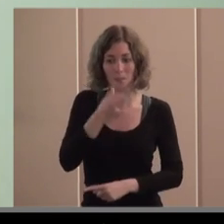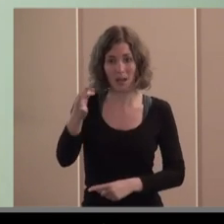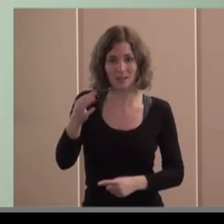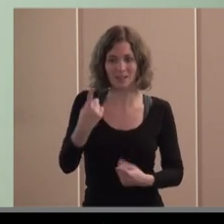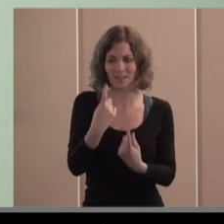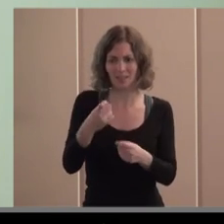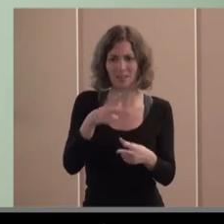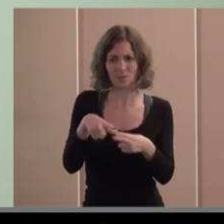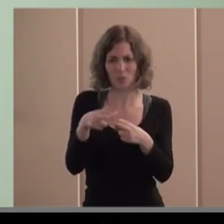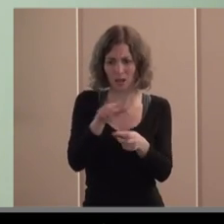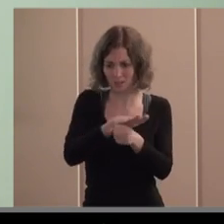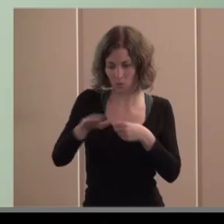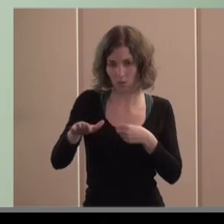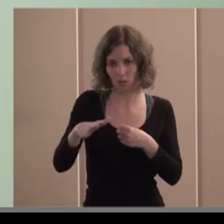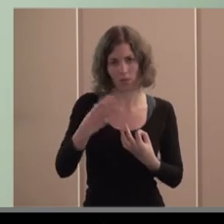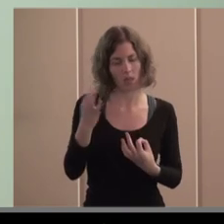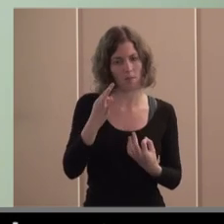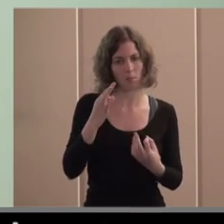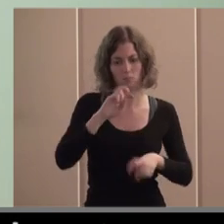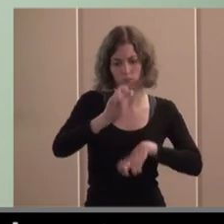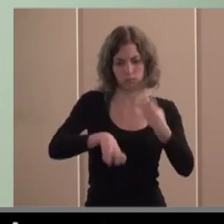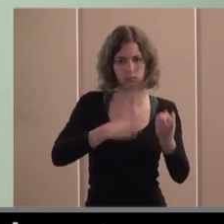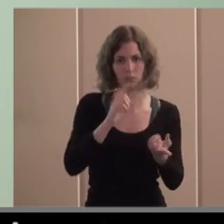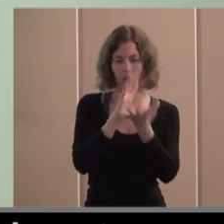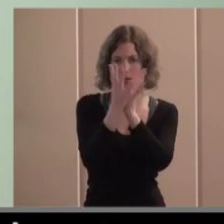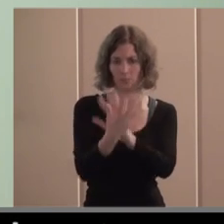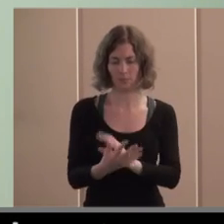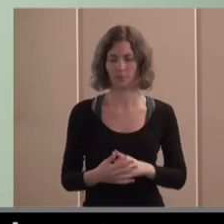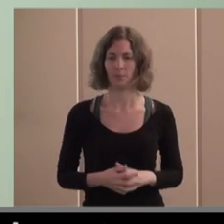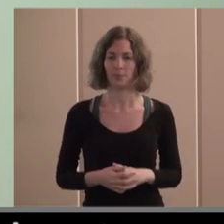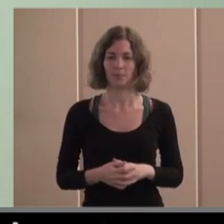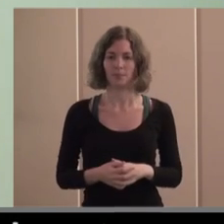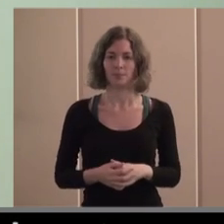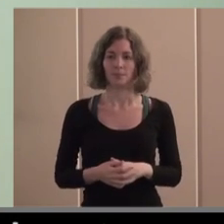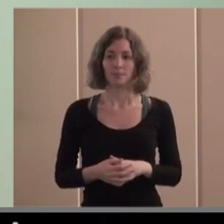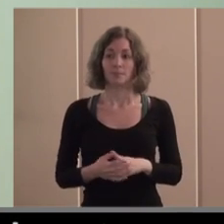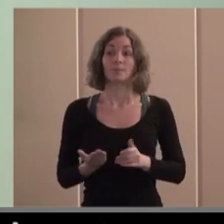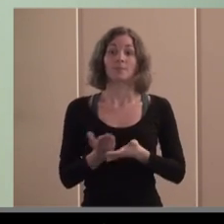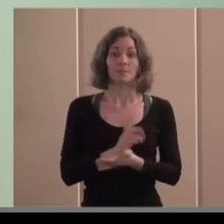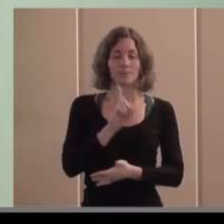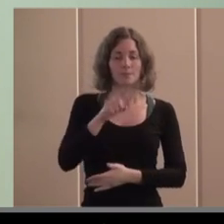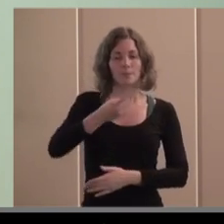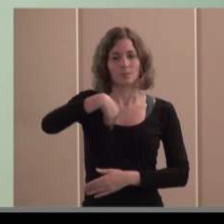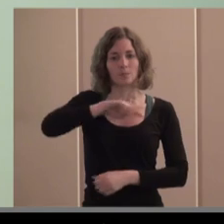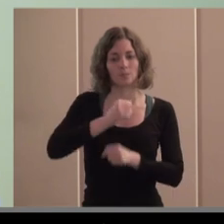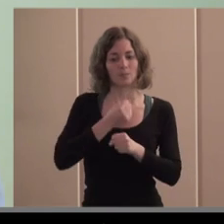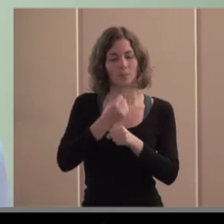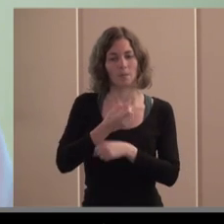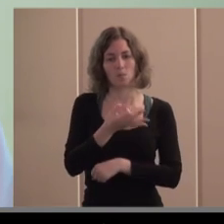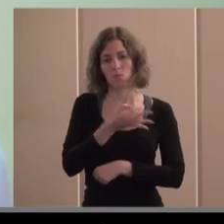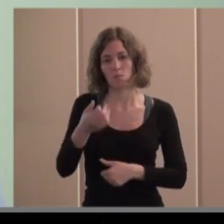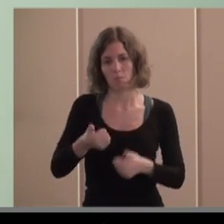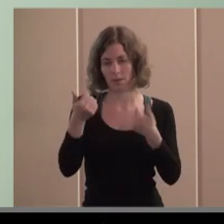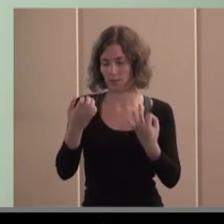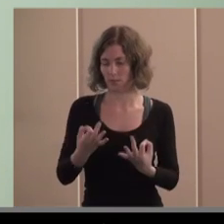no tenemos más remedio que ir por ese camino de otro lado también tendremos que ser más eficientes tendremos que ser